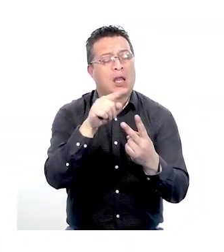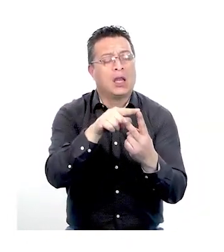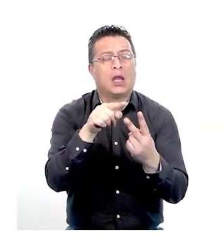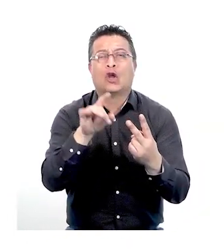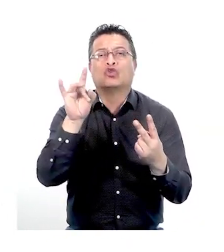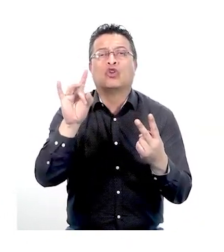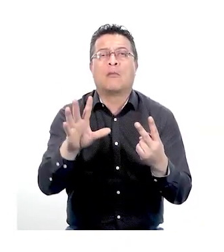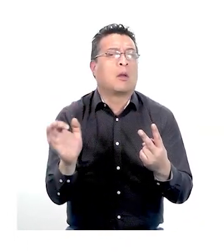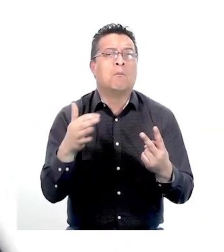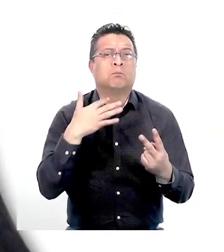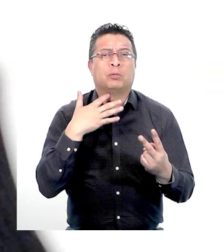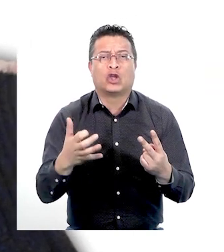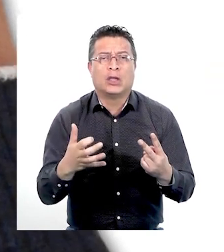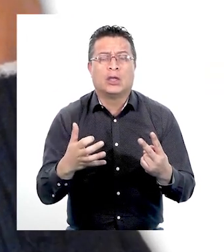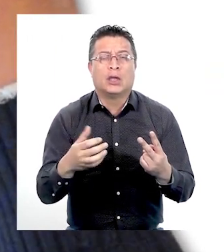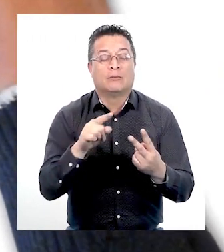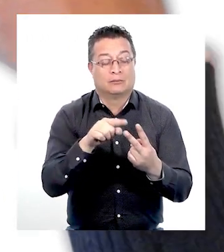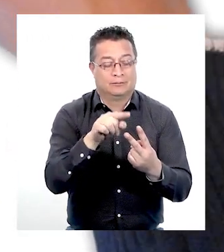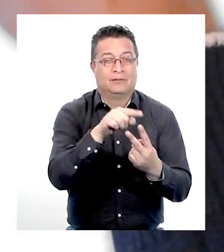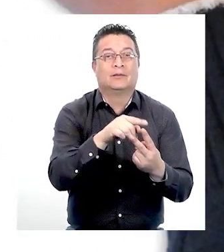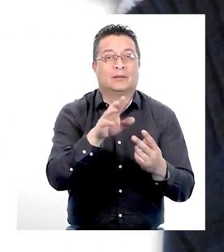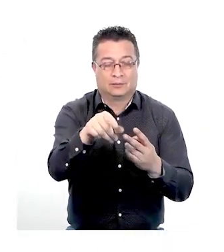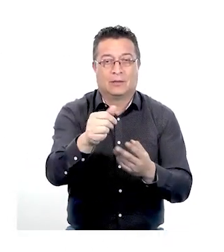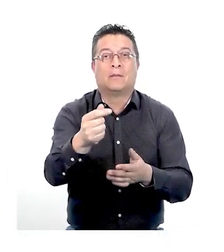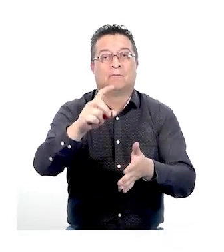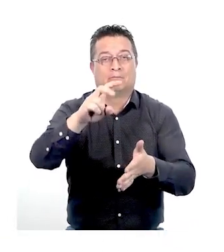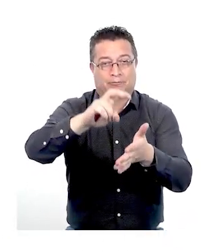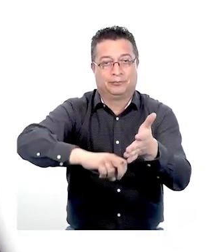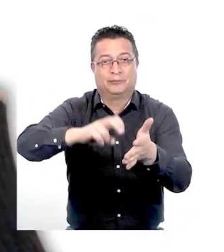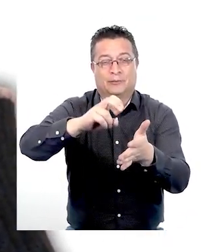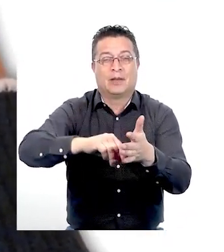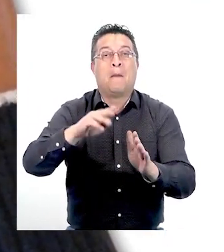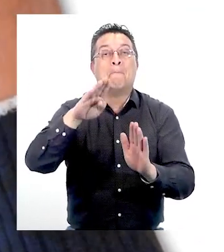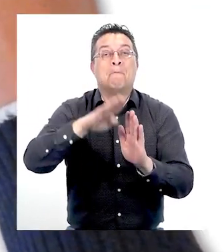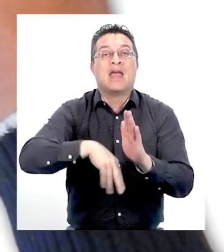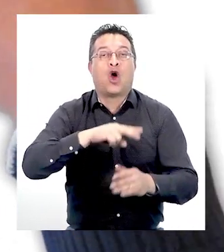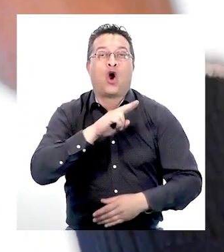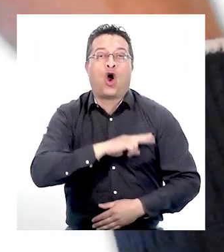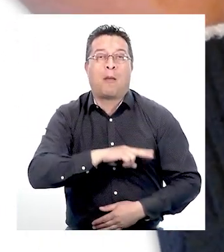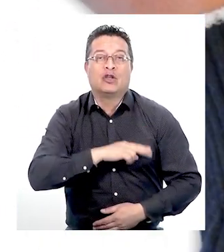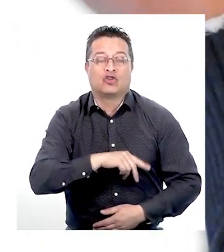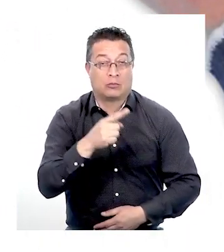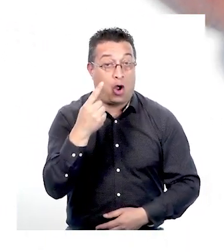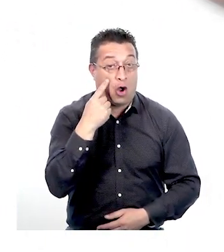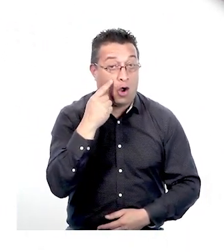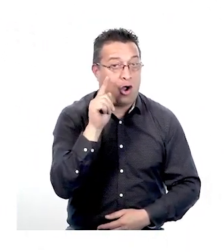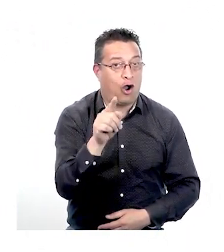AFP solamente? Porque son las que cobran menos comisión.